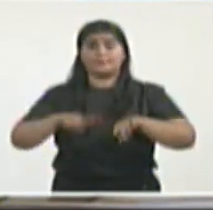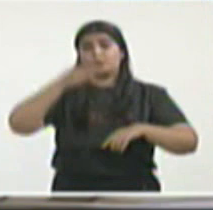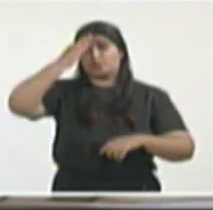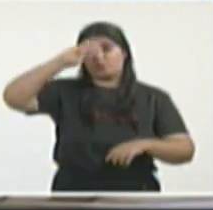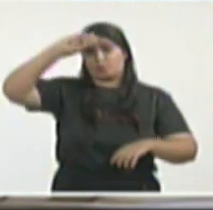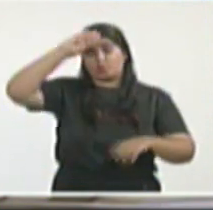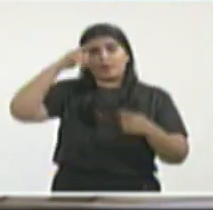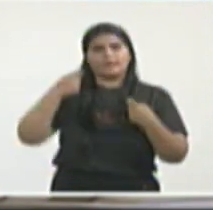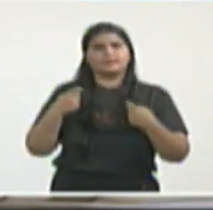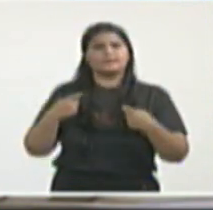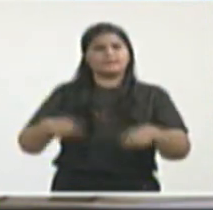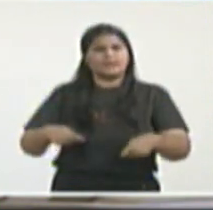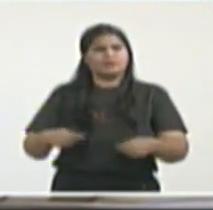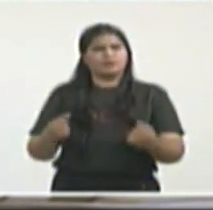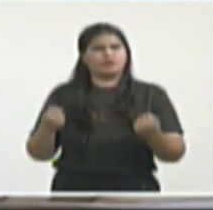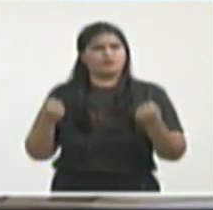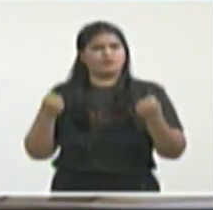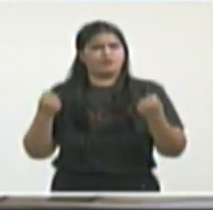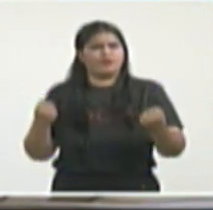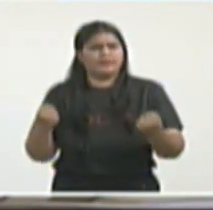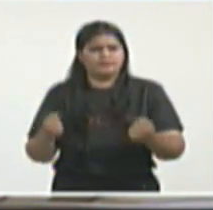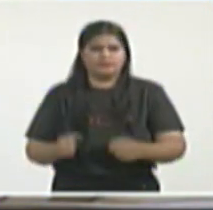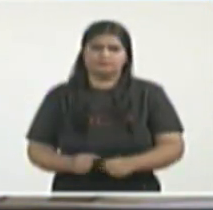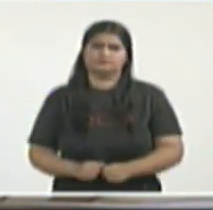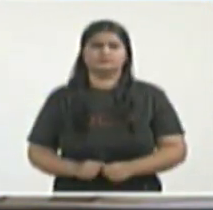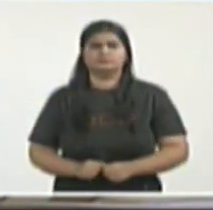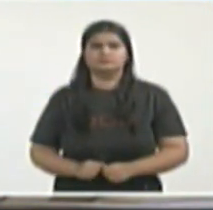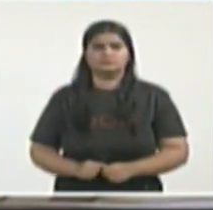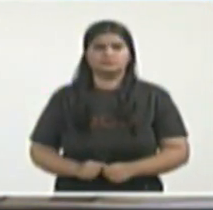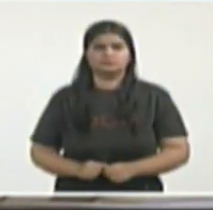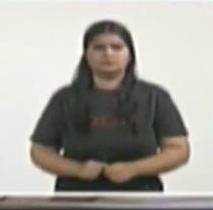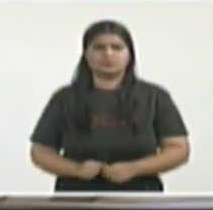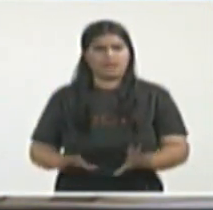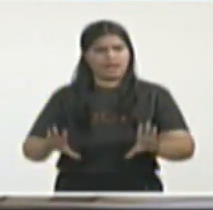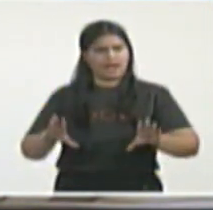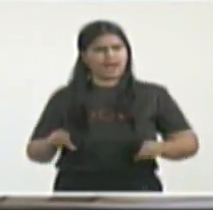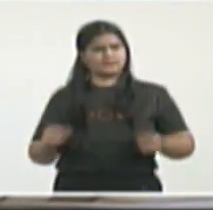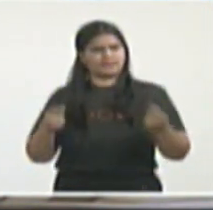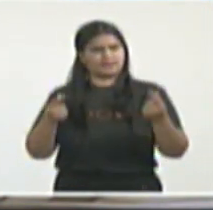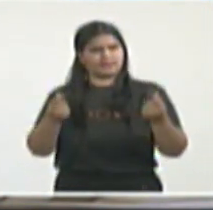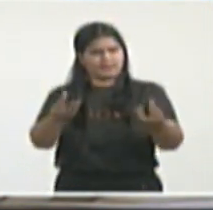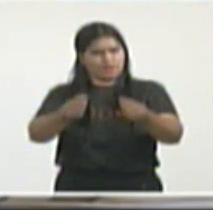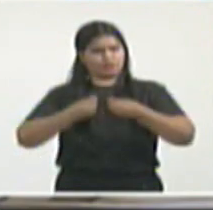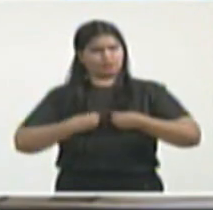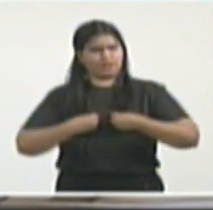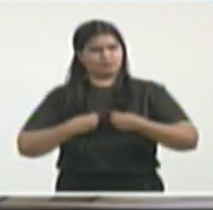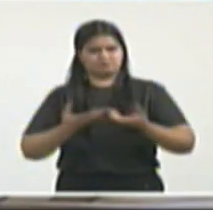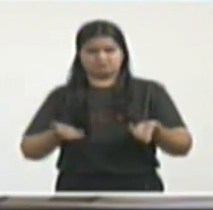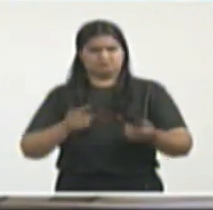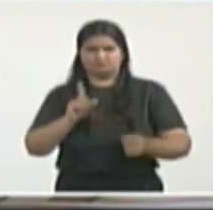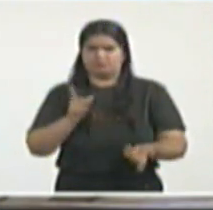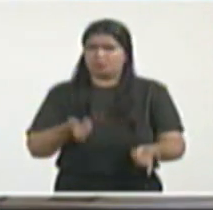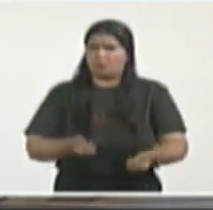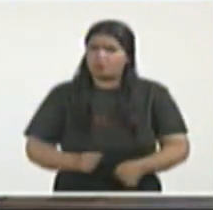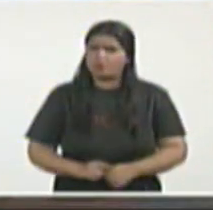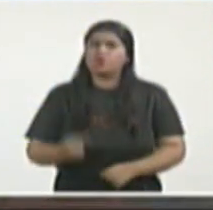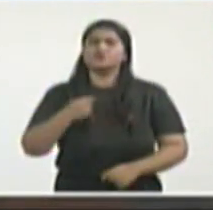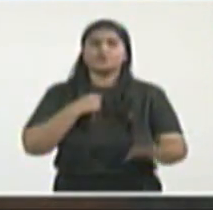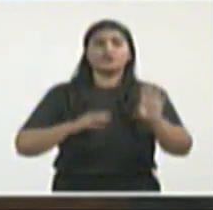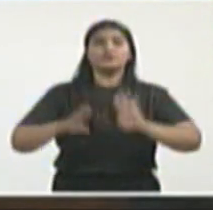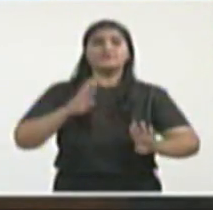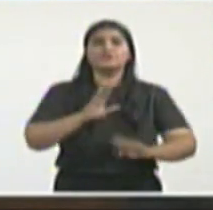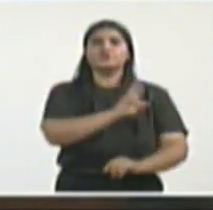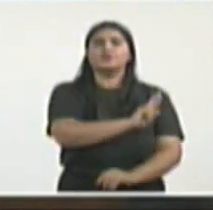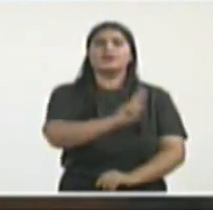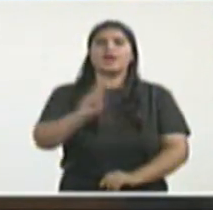nuestro pueblo ayer hizo fracasar la operación comunicacional, hizo fracasar la campaña, aunque hoy se